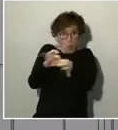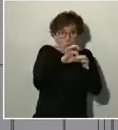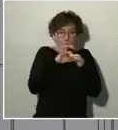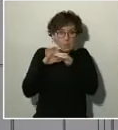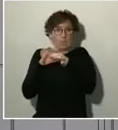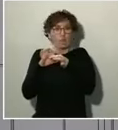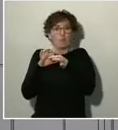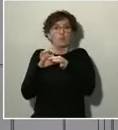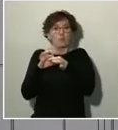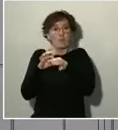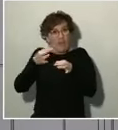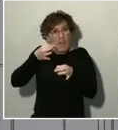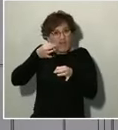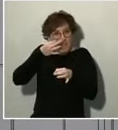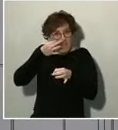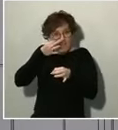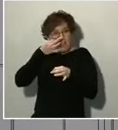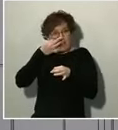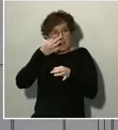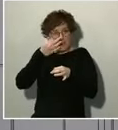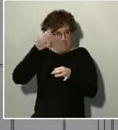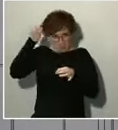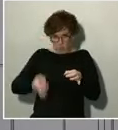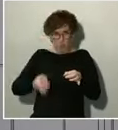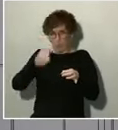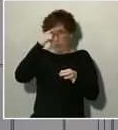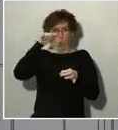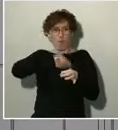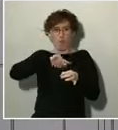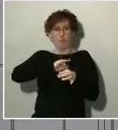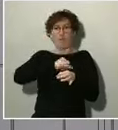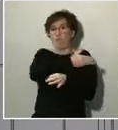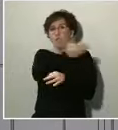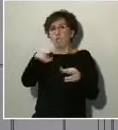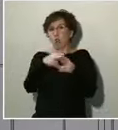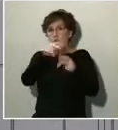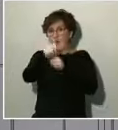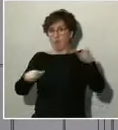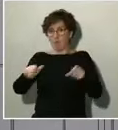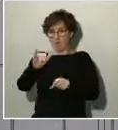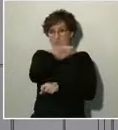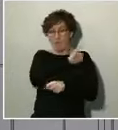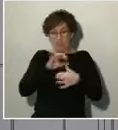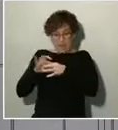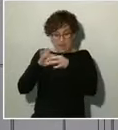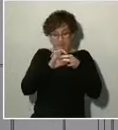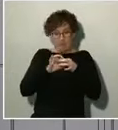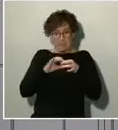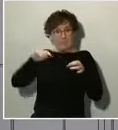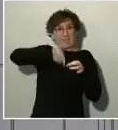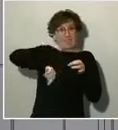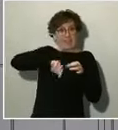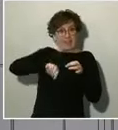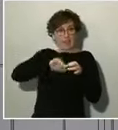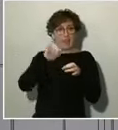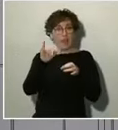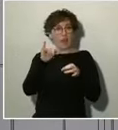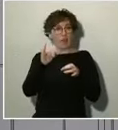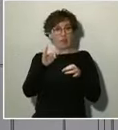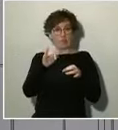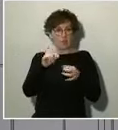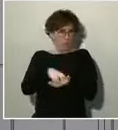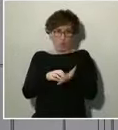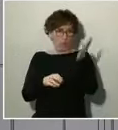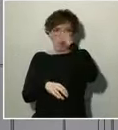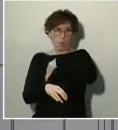como estoy convencido de que se hace en el conjunto de la sociedad civil, no les quepa duda de que venceremos cuanto antes, muy rápido, al